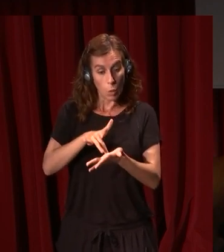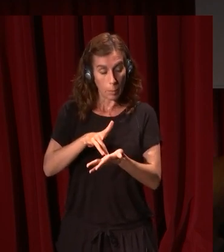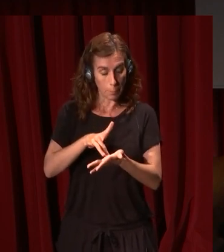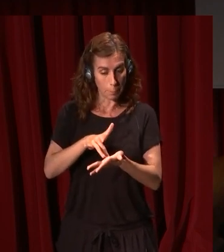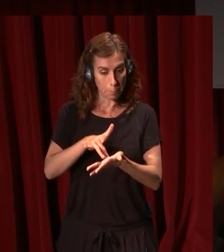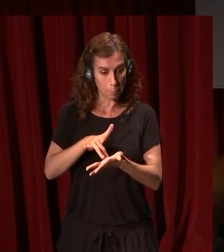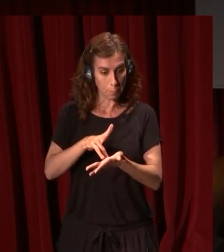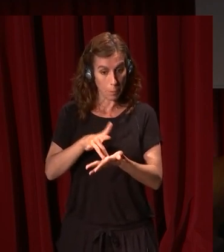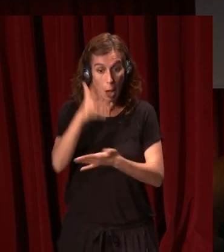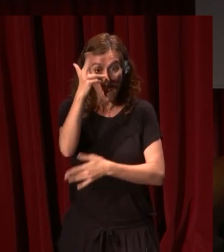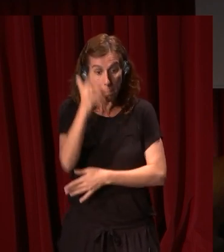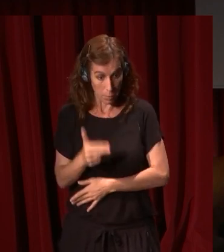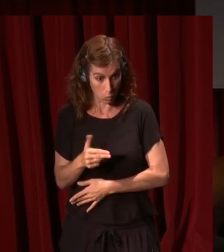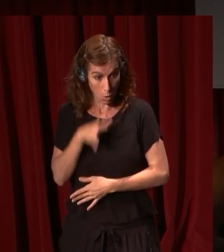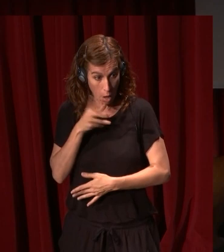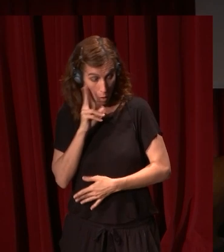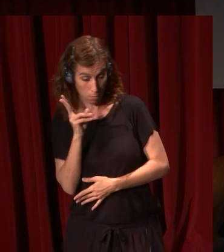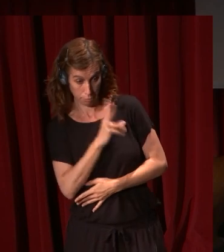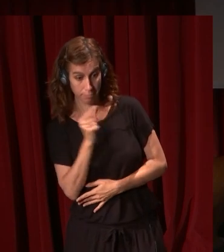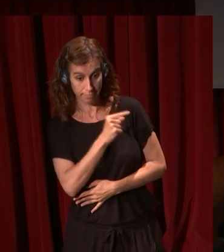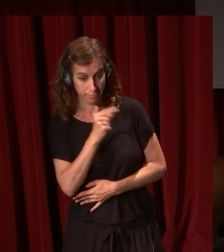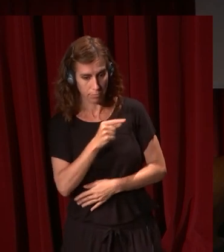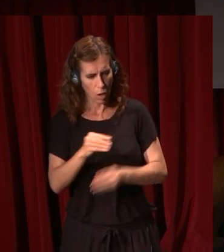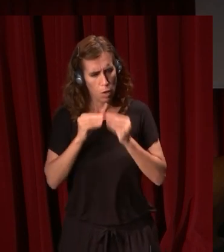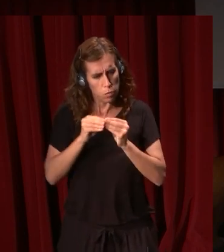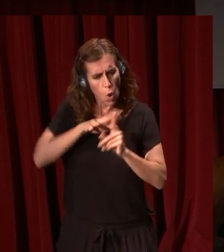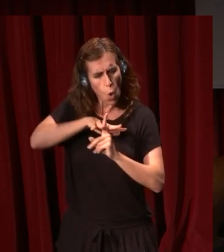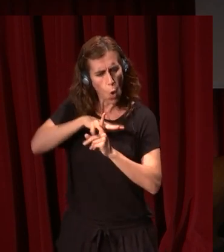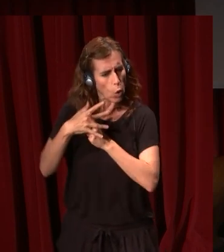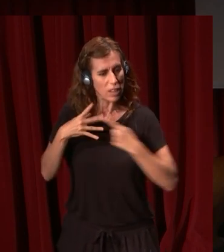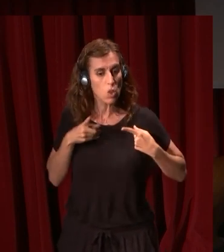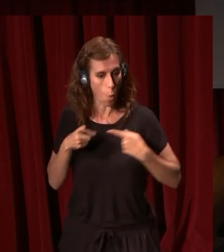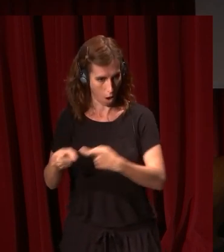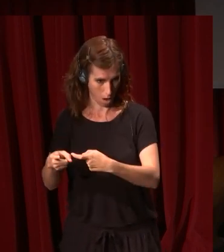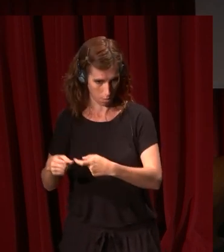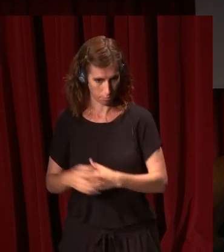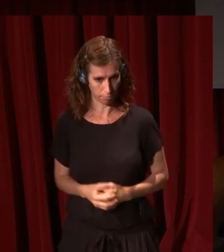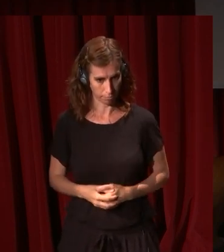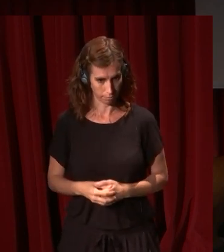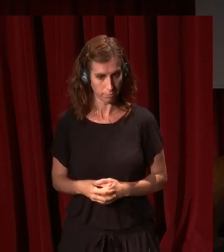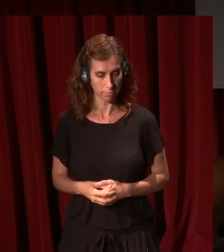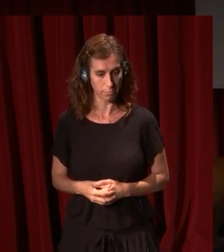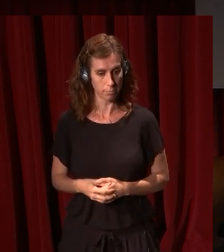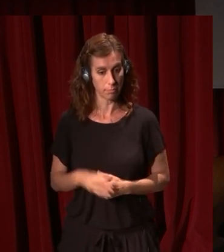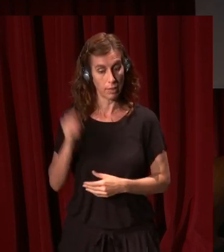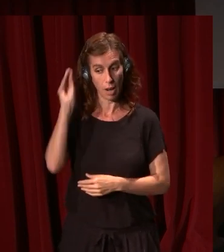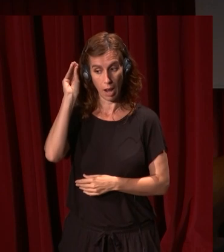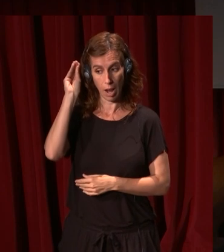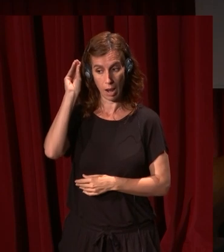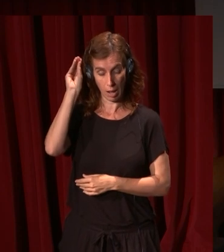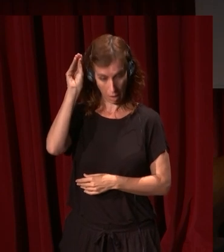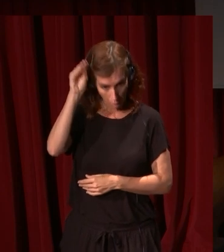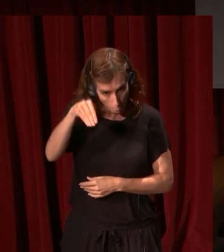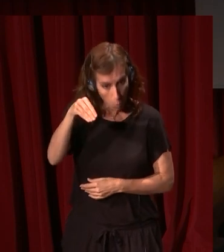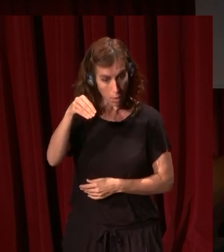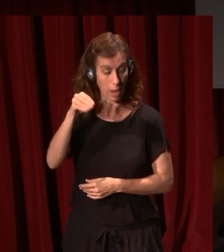de que esta pintura que vamos a ver se realiza en un contexto de guerra. La República de los